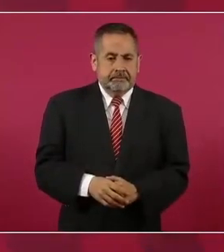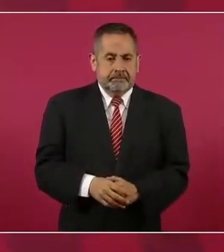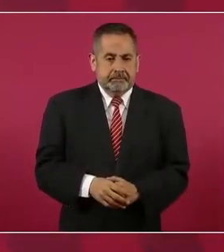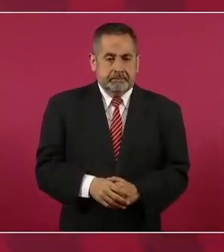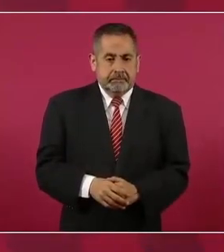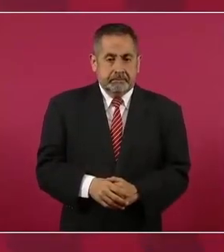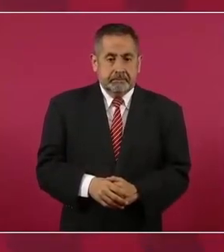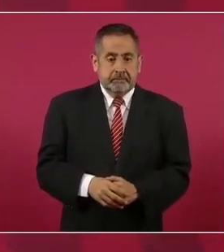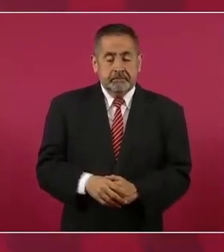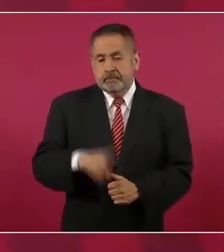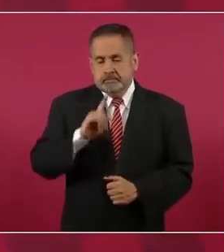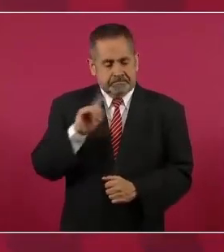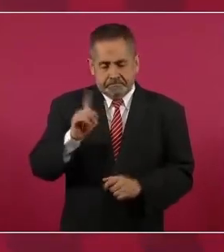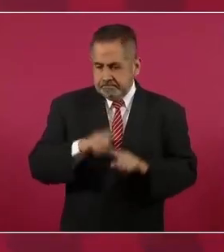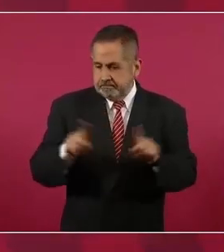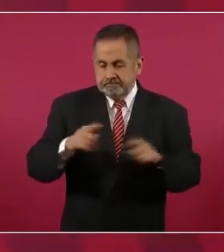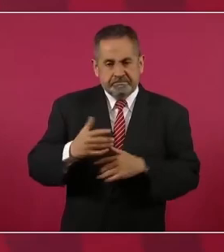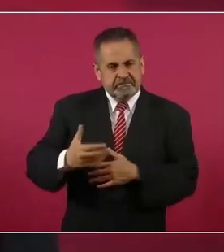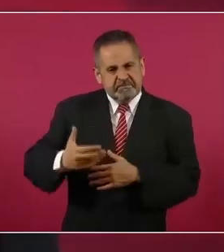Pero hacia atrás,